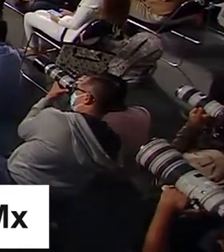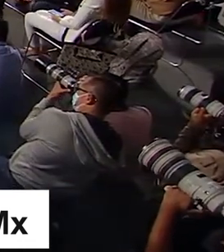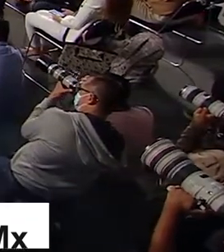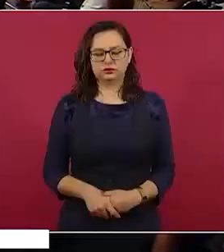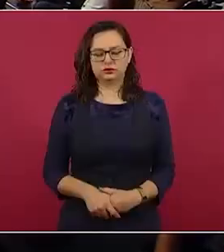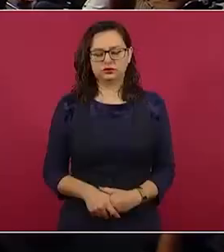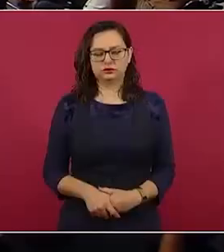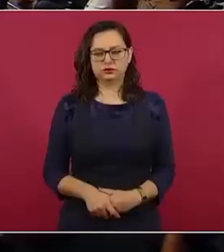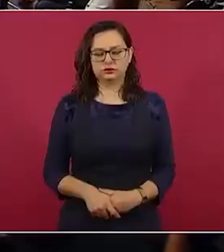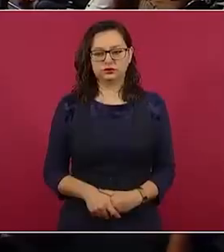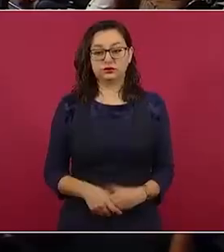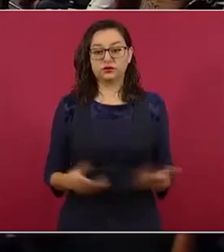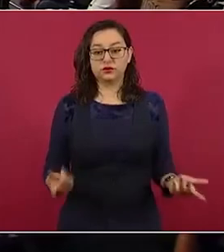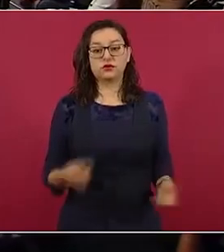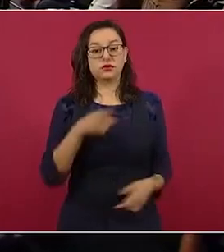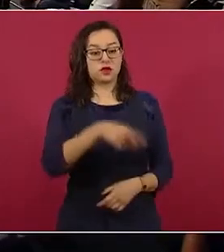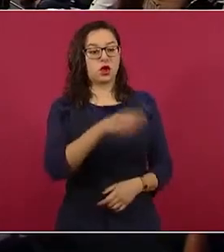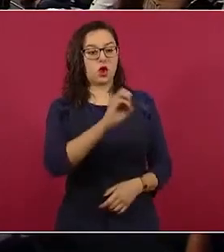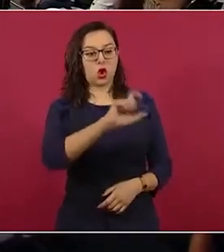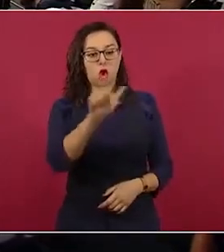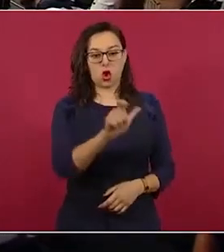sí, tiene una justificación.